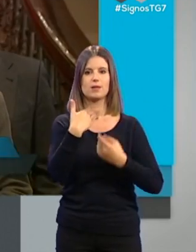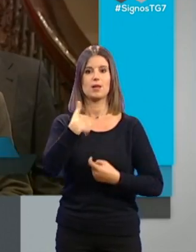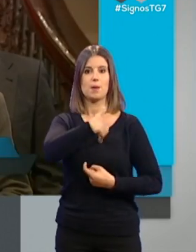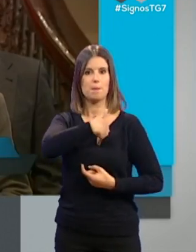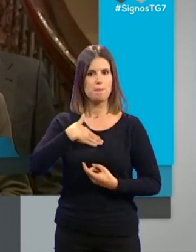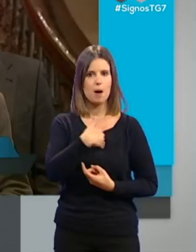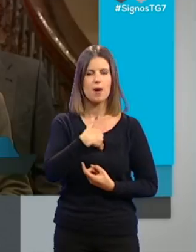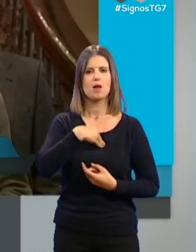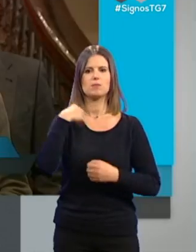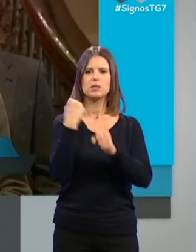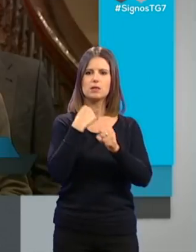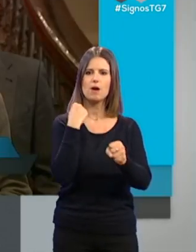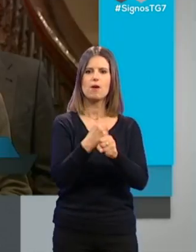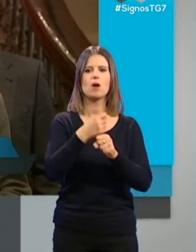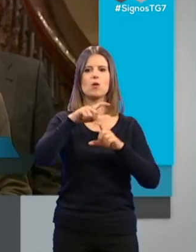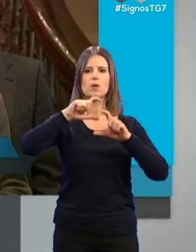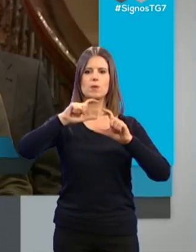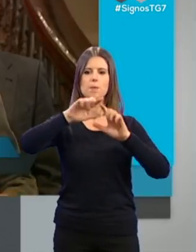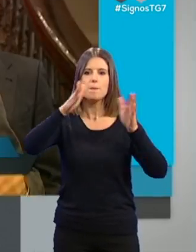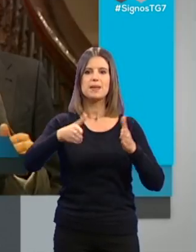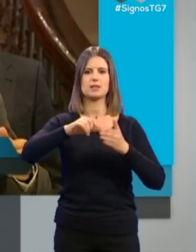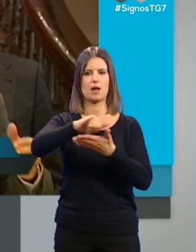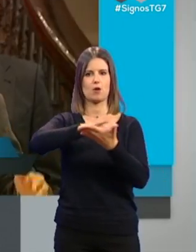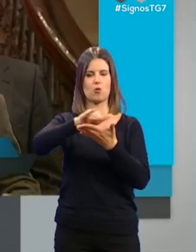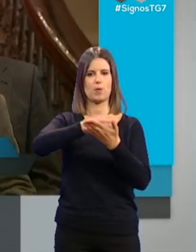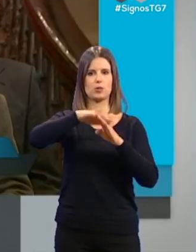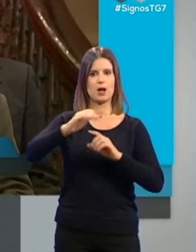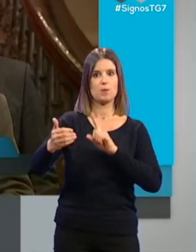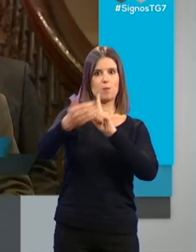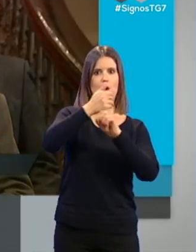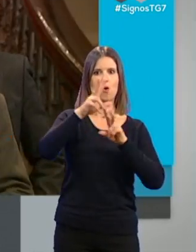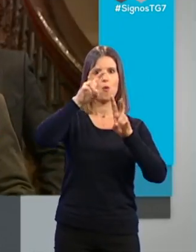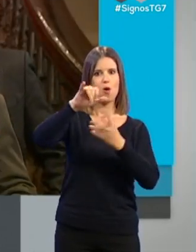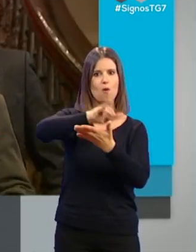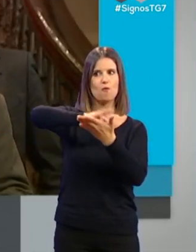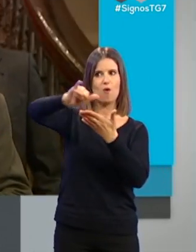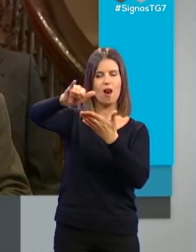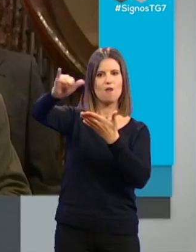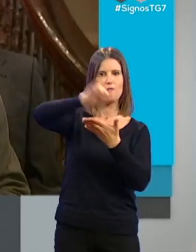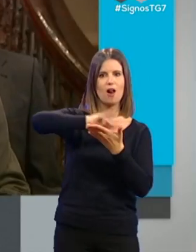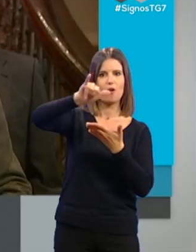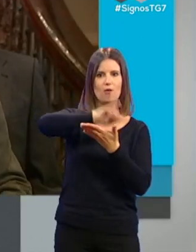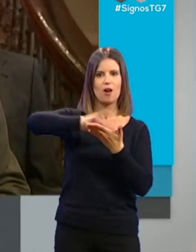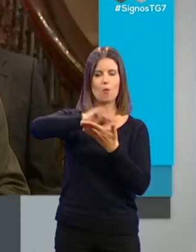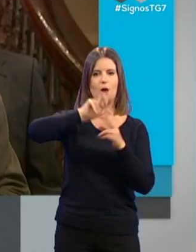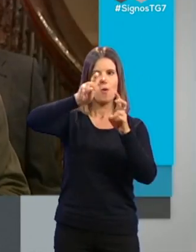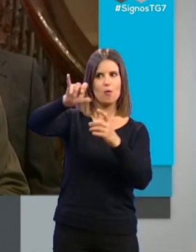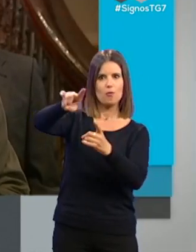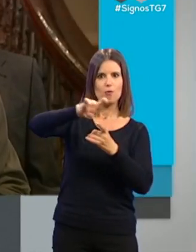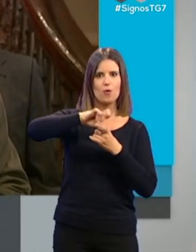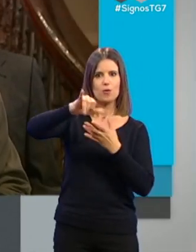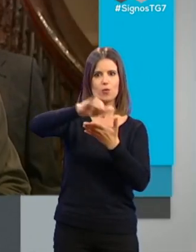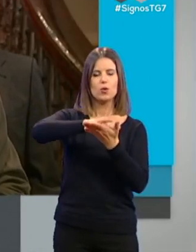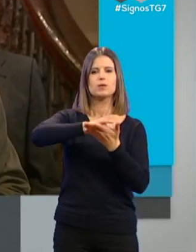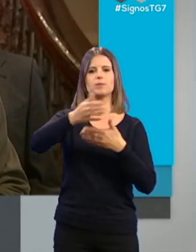y el buen trabajo de la mesa del aeropuerto a la hora de conseguir nuevos vuelos para nuestro aeropuerto y a la hora también de plantear soluciones